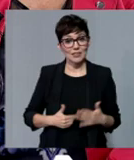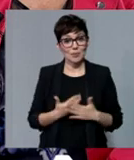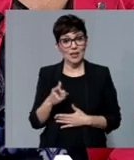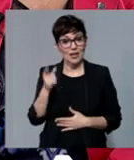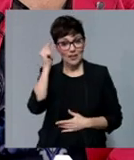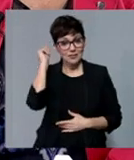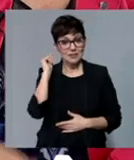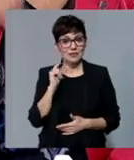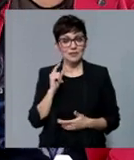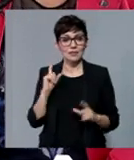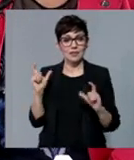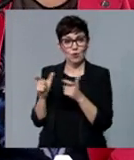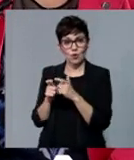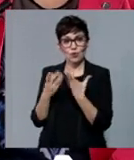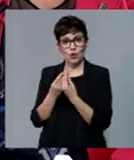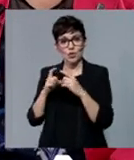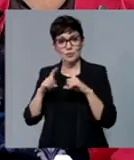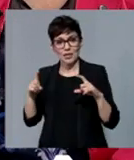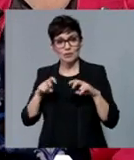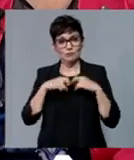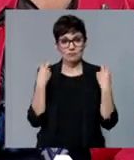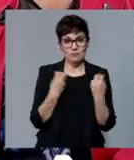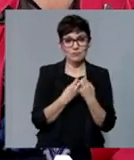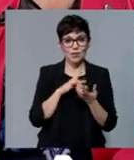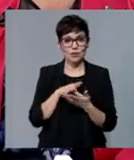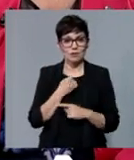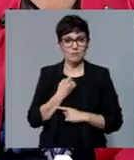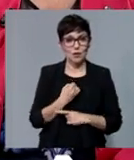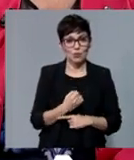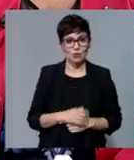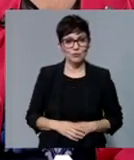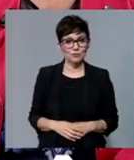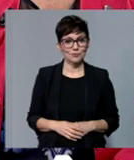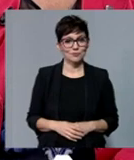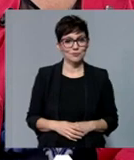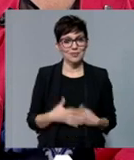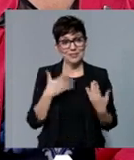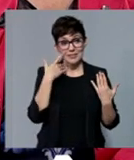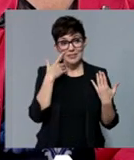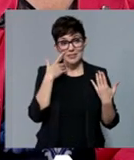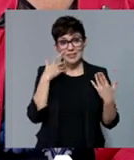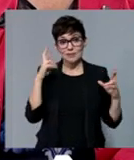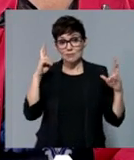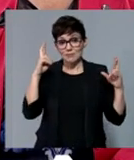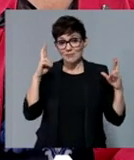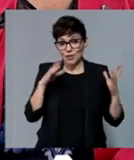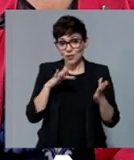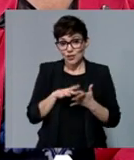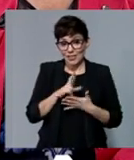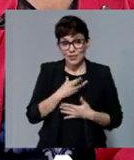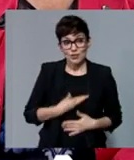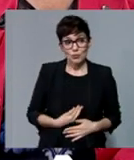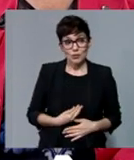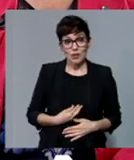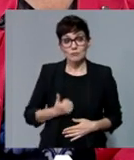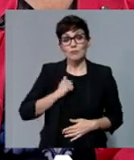algunos alcaldes, también con empresarios para esta candidatura. Esperemos que todo salga como esperamos en la región. Ya que la tengo aquí,